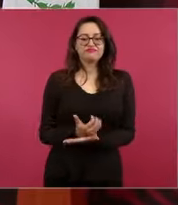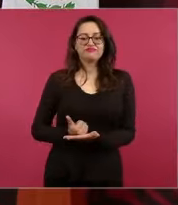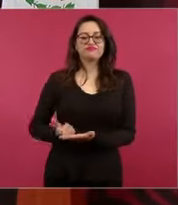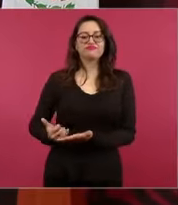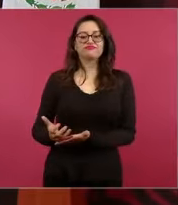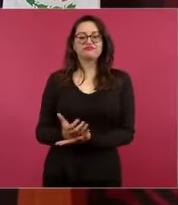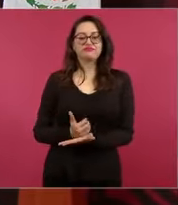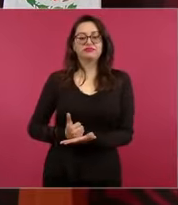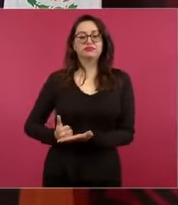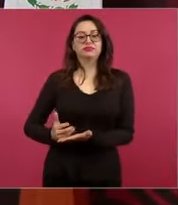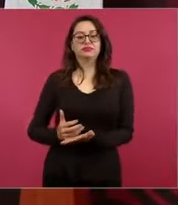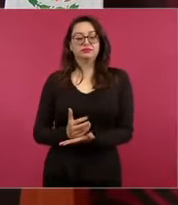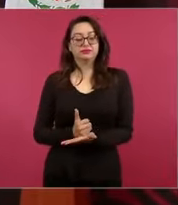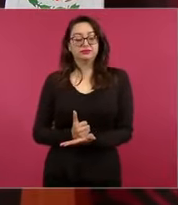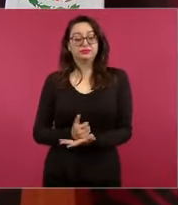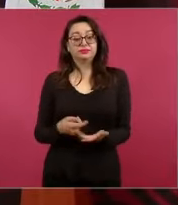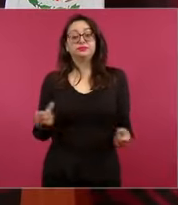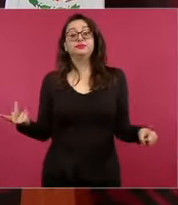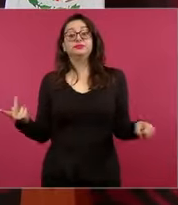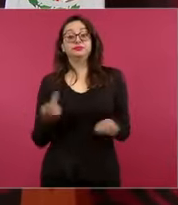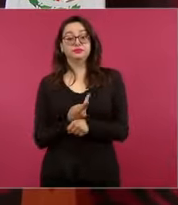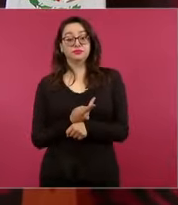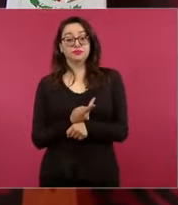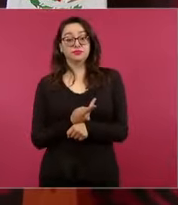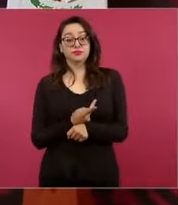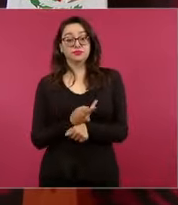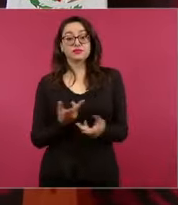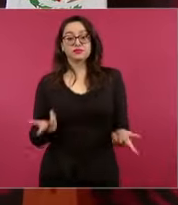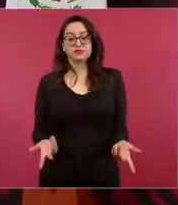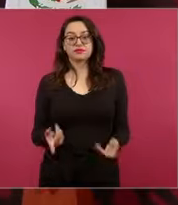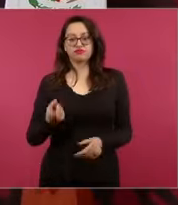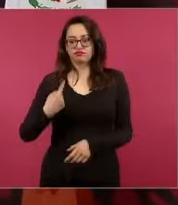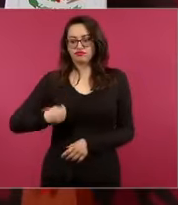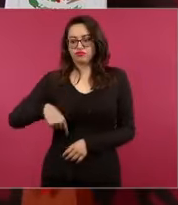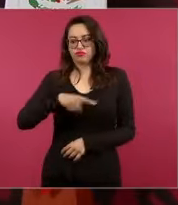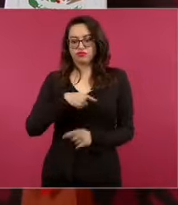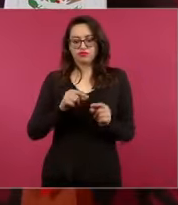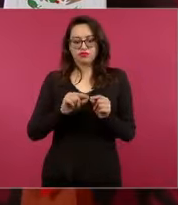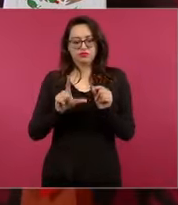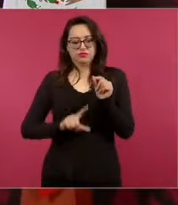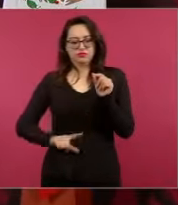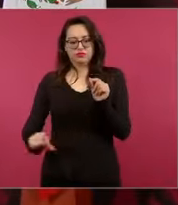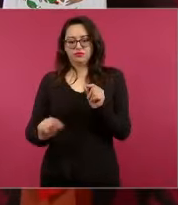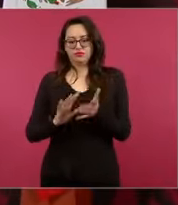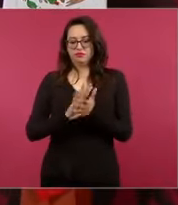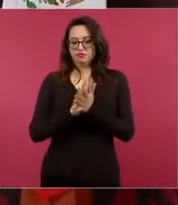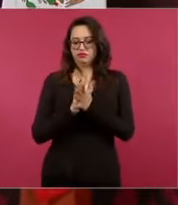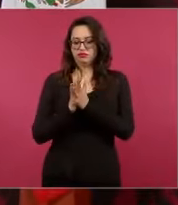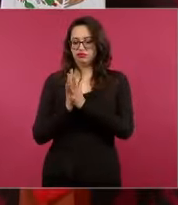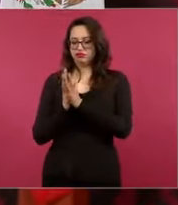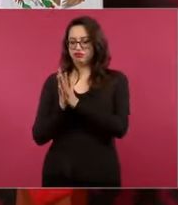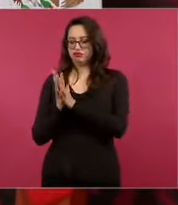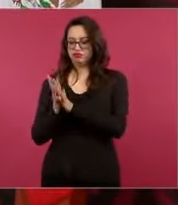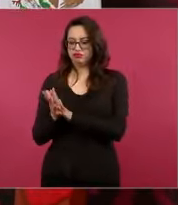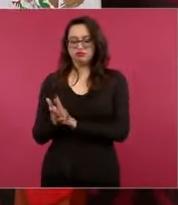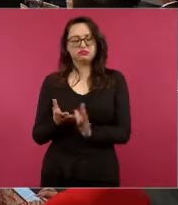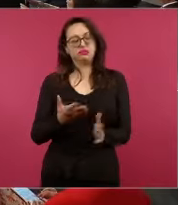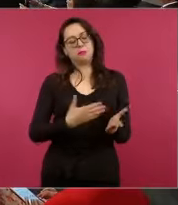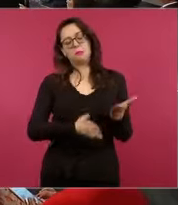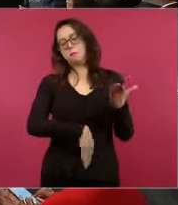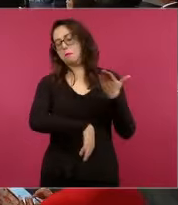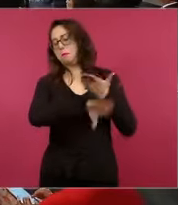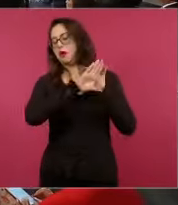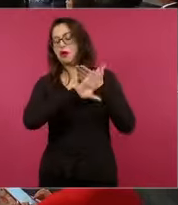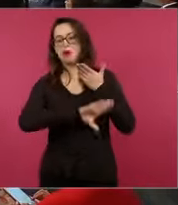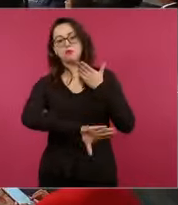Entonces, como se está llevando a cabo una transformación en el país, traen una campaña en contra de nosotros